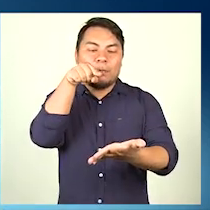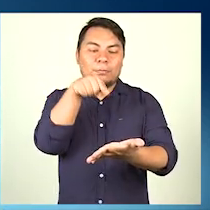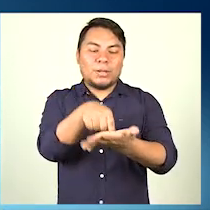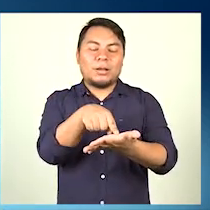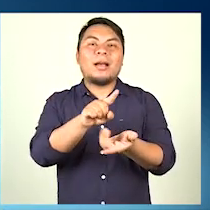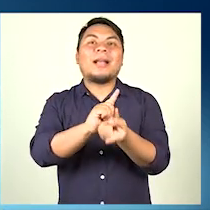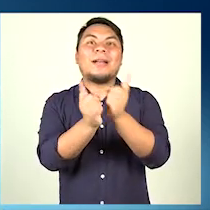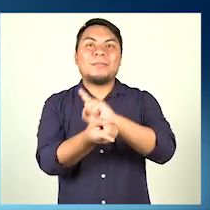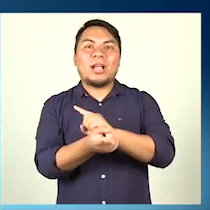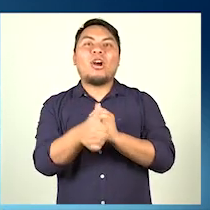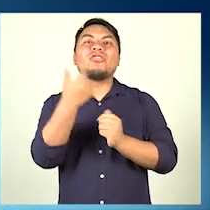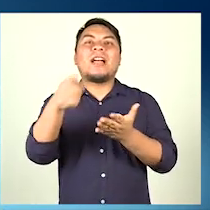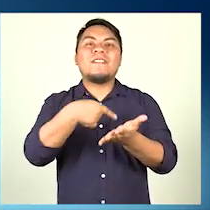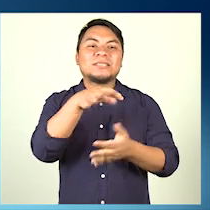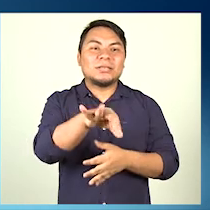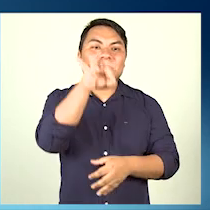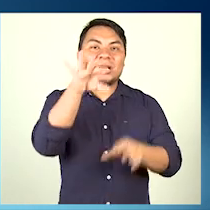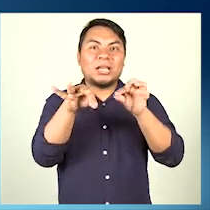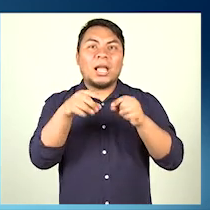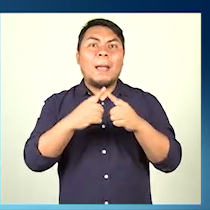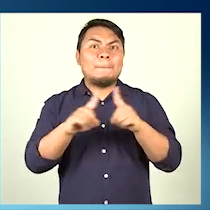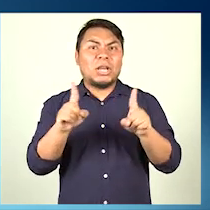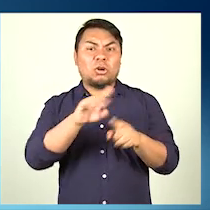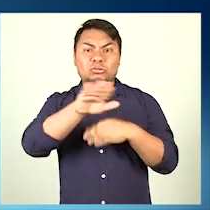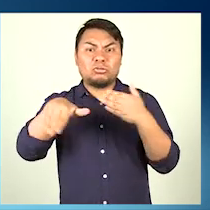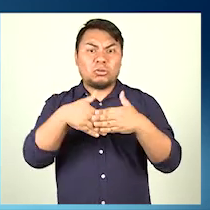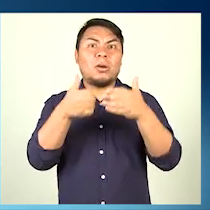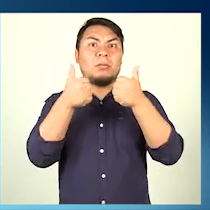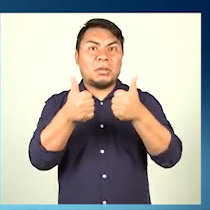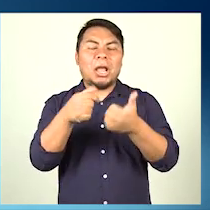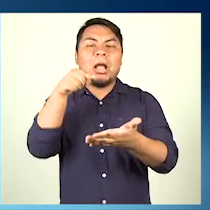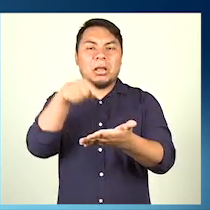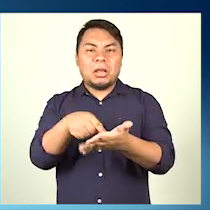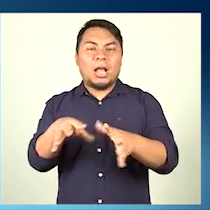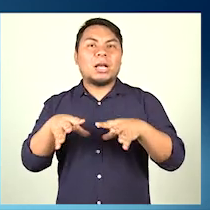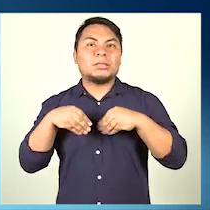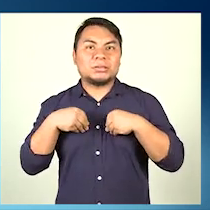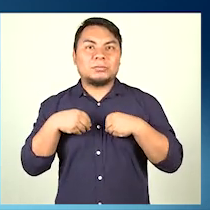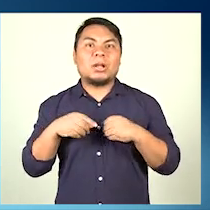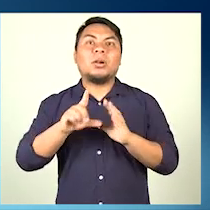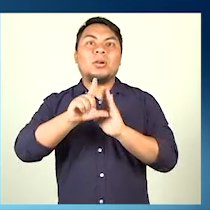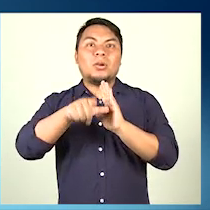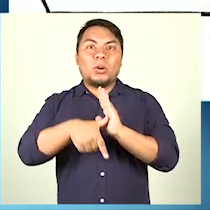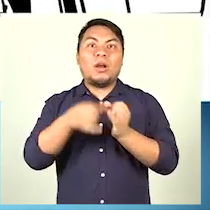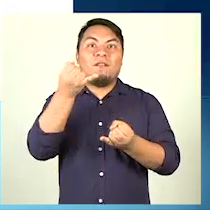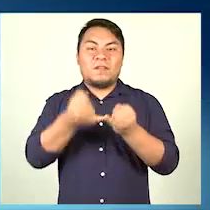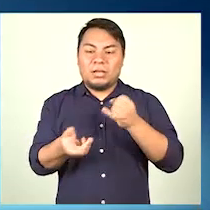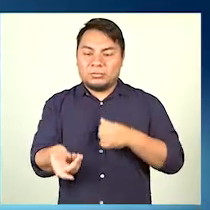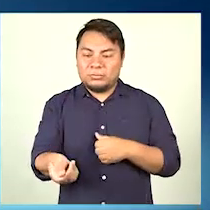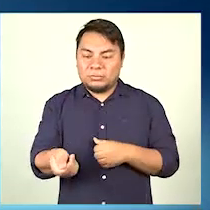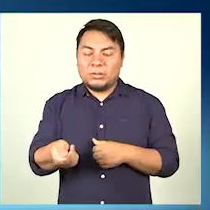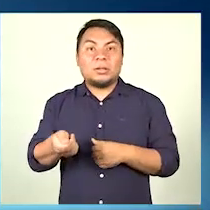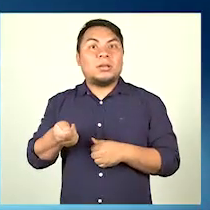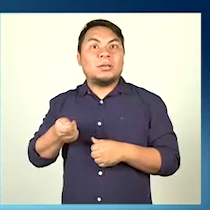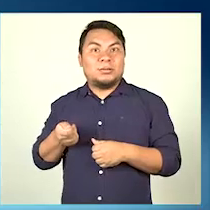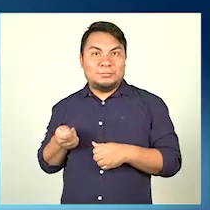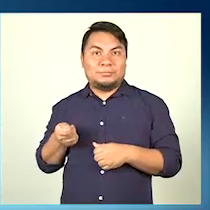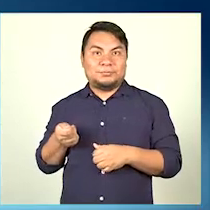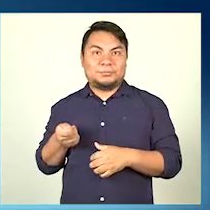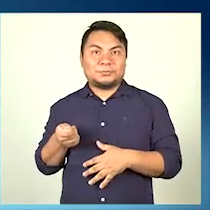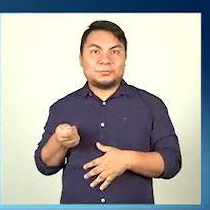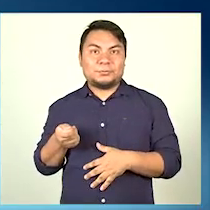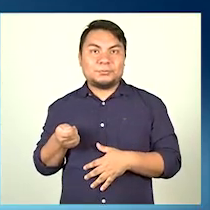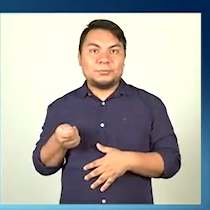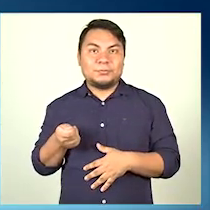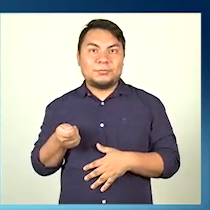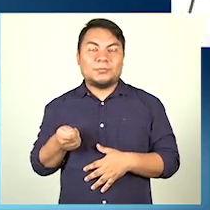presiona cambiar y vuelve a elegir. De no ser así presiona confirmar. Retira la constancia de voto electrónico y la